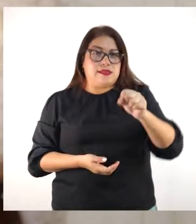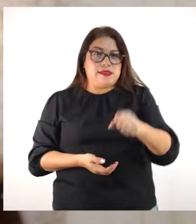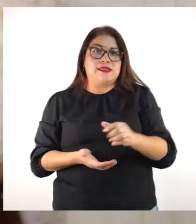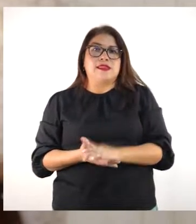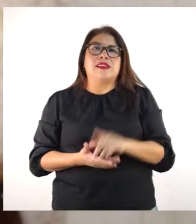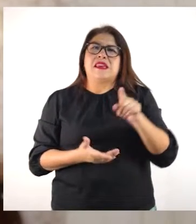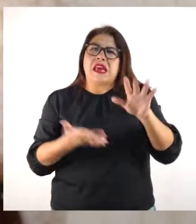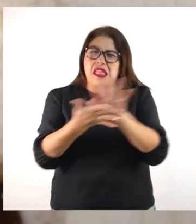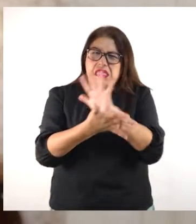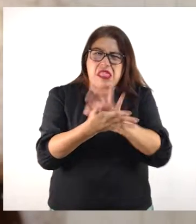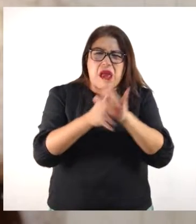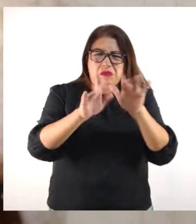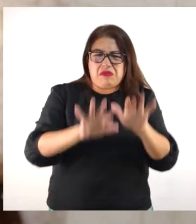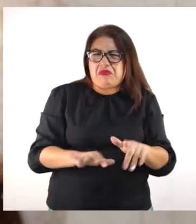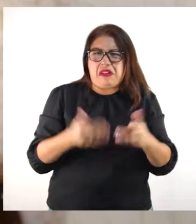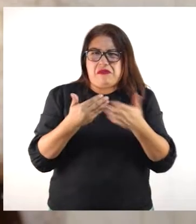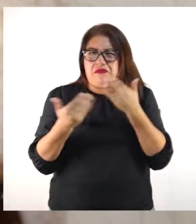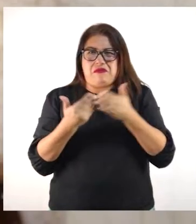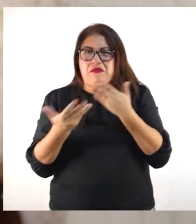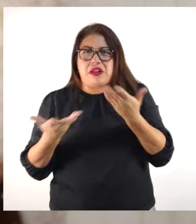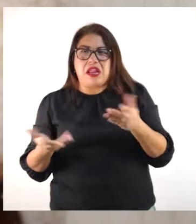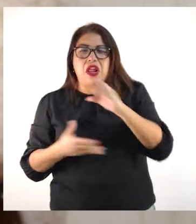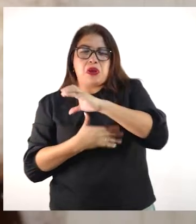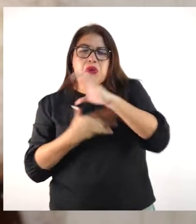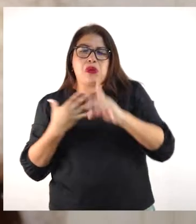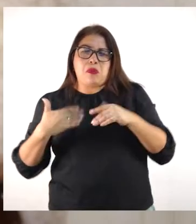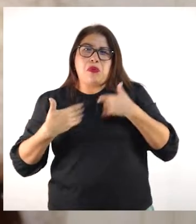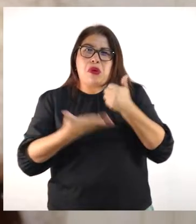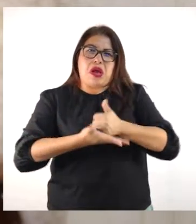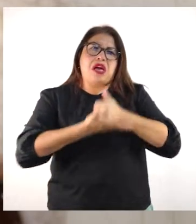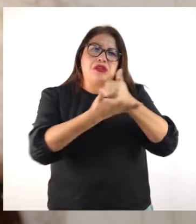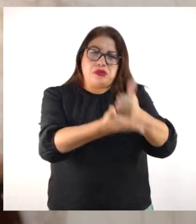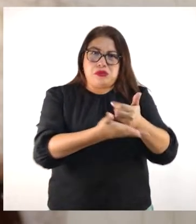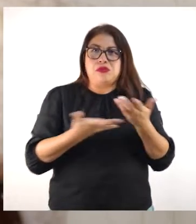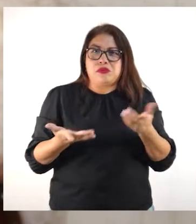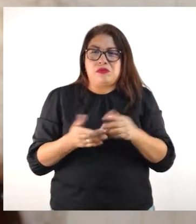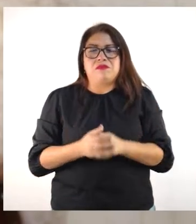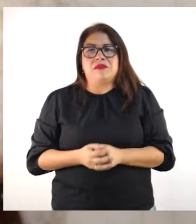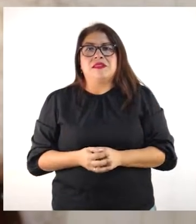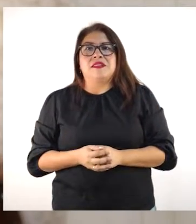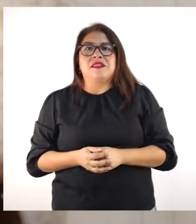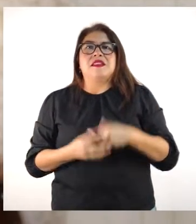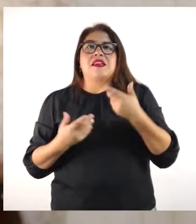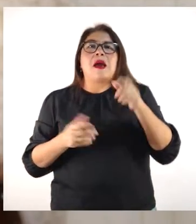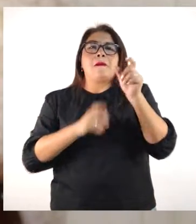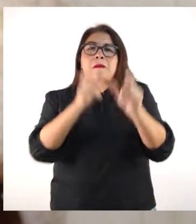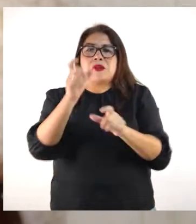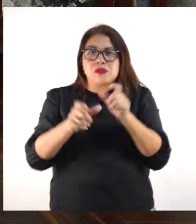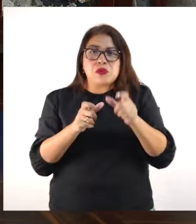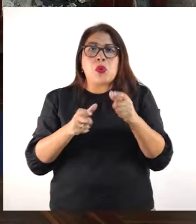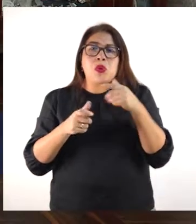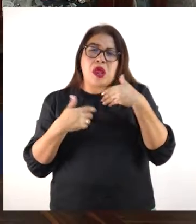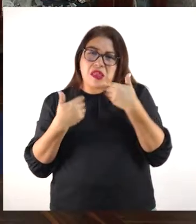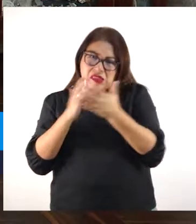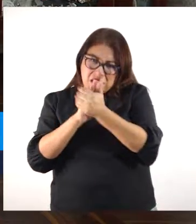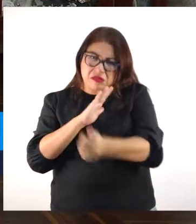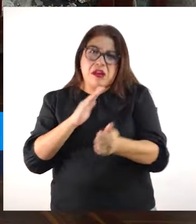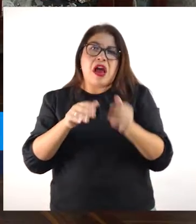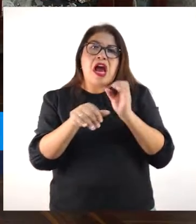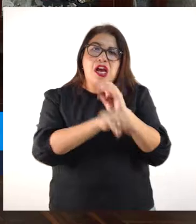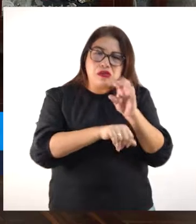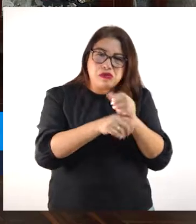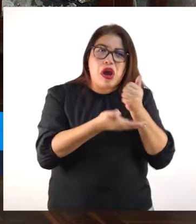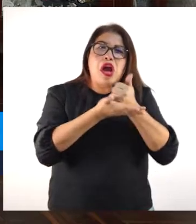trámite, digamos, sencillo. Conadis está para colaborar con ustedes. Vamos a tener personas que van a orientar, que les van a ayudar